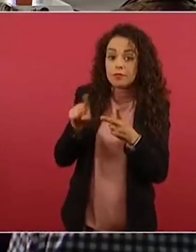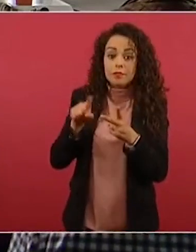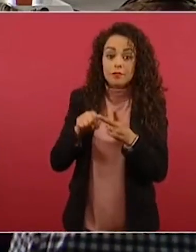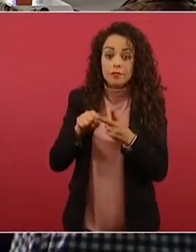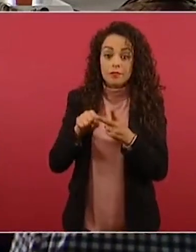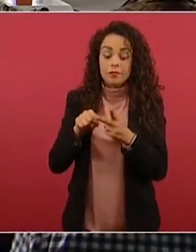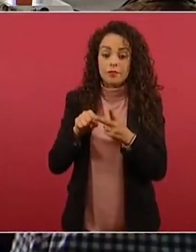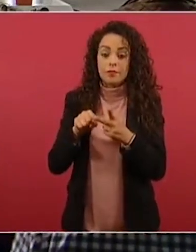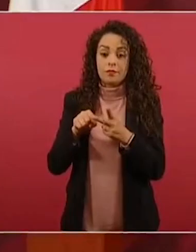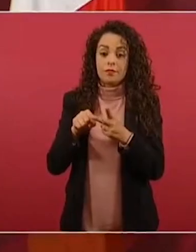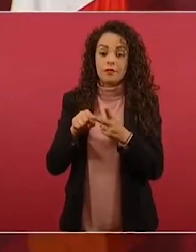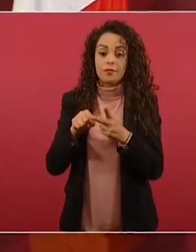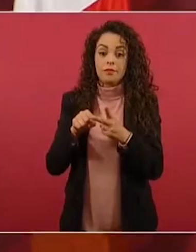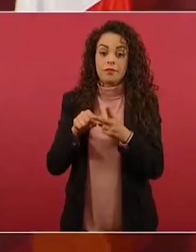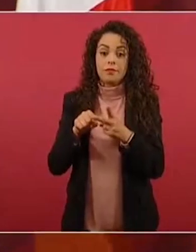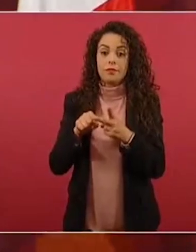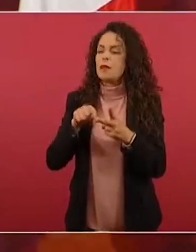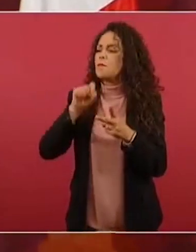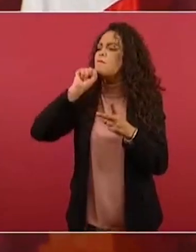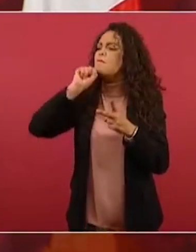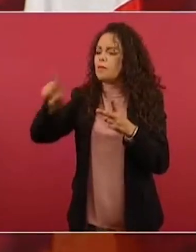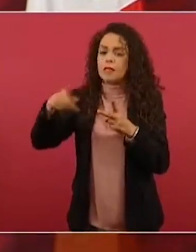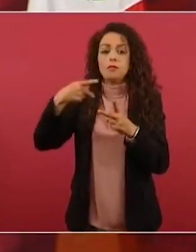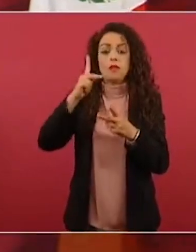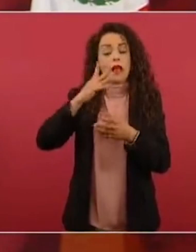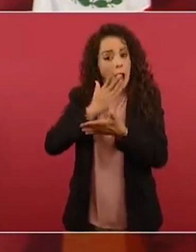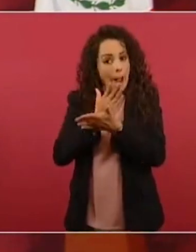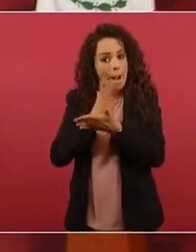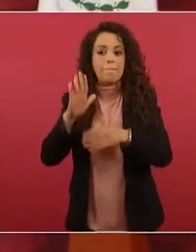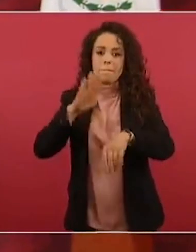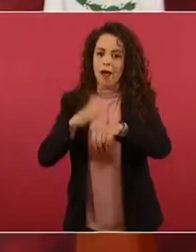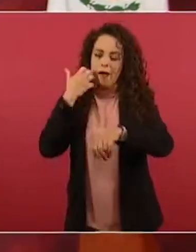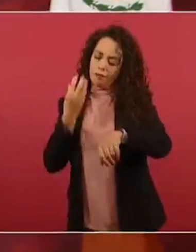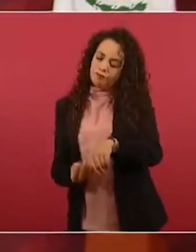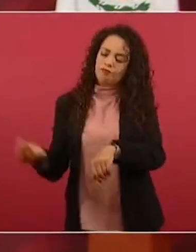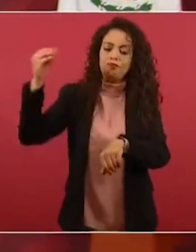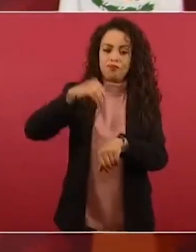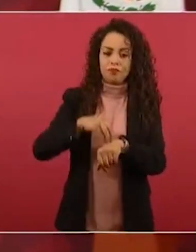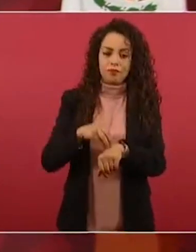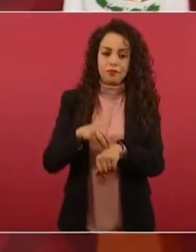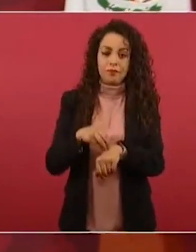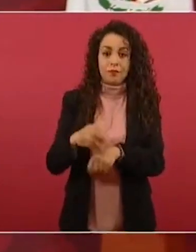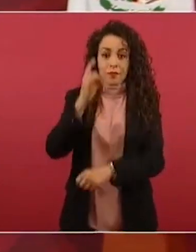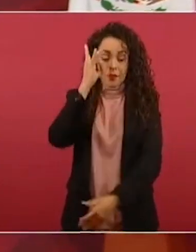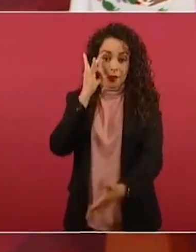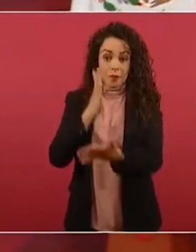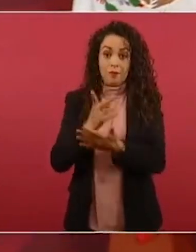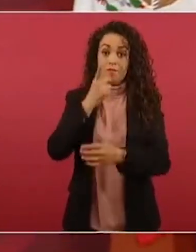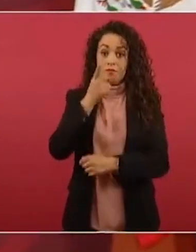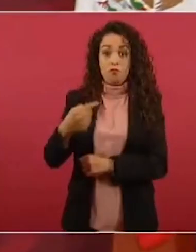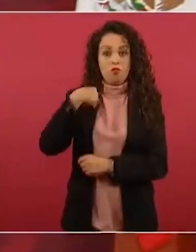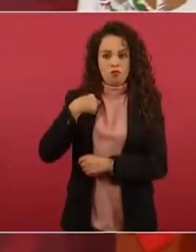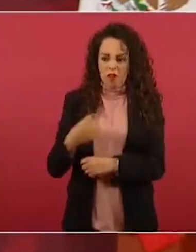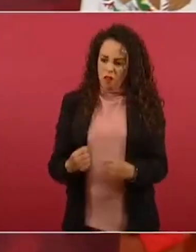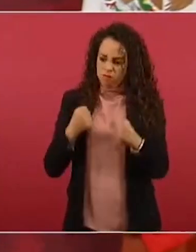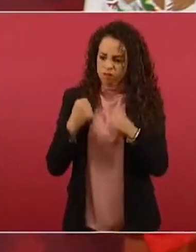todavía Ted Cruz le añadió que no sólo protejo dictaduras,